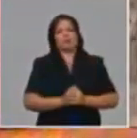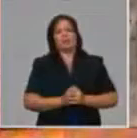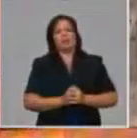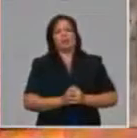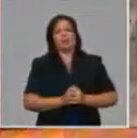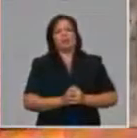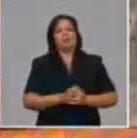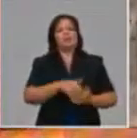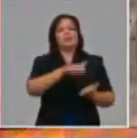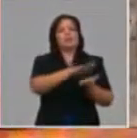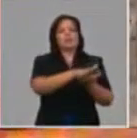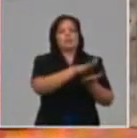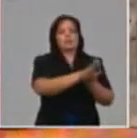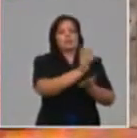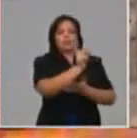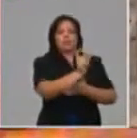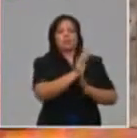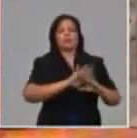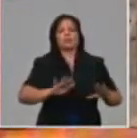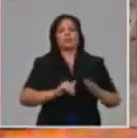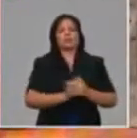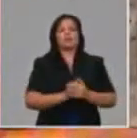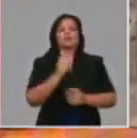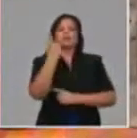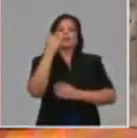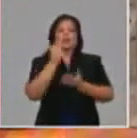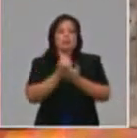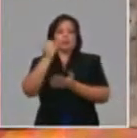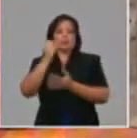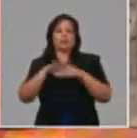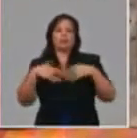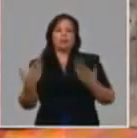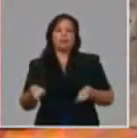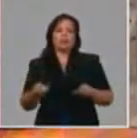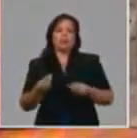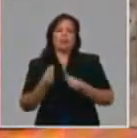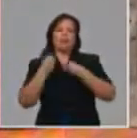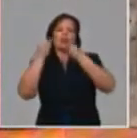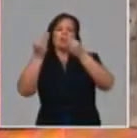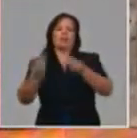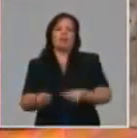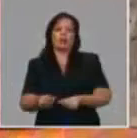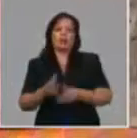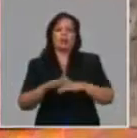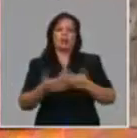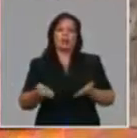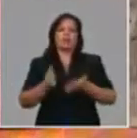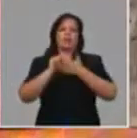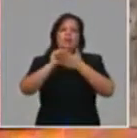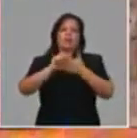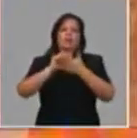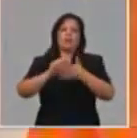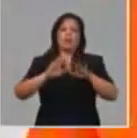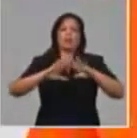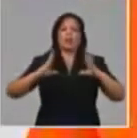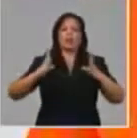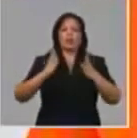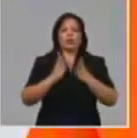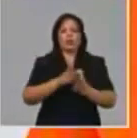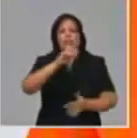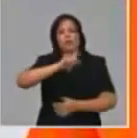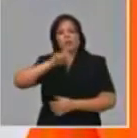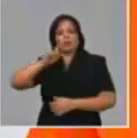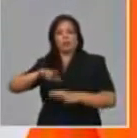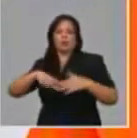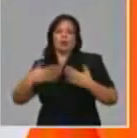prioridad para nosotros en la gastronomía es la entrega de los servicios a los beneficiados del sistema de atención a la